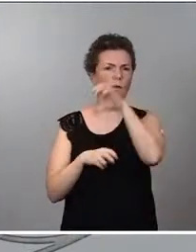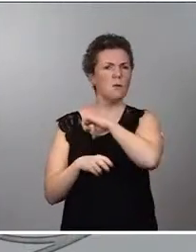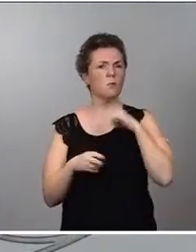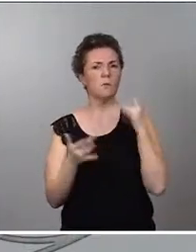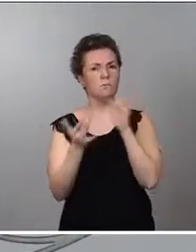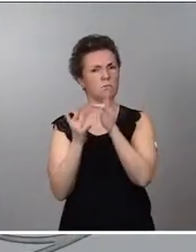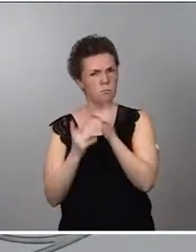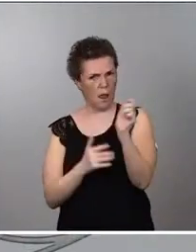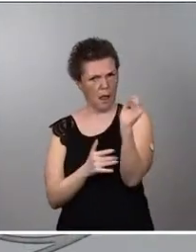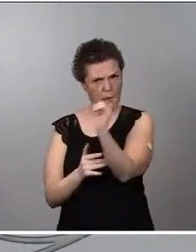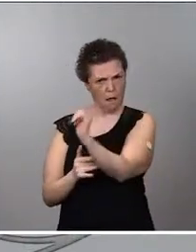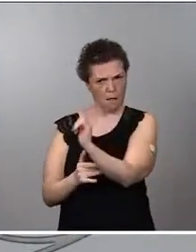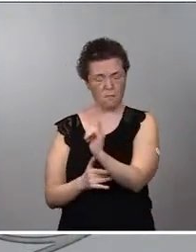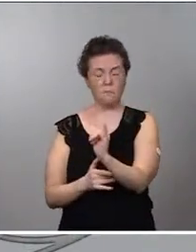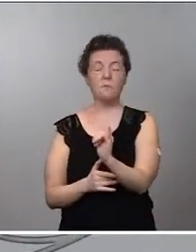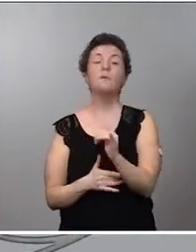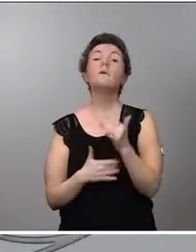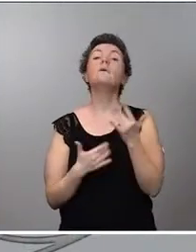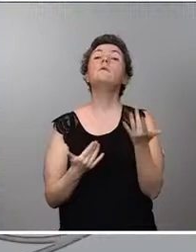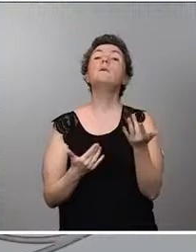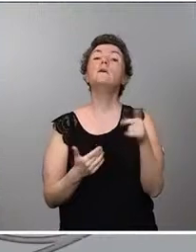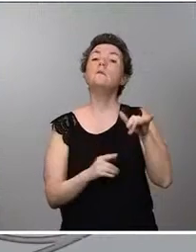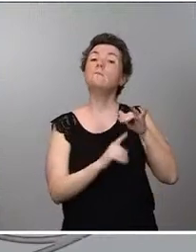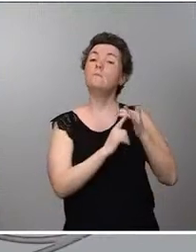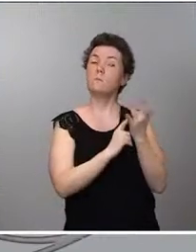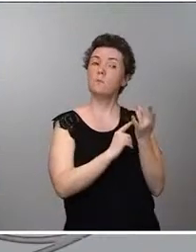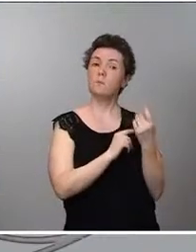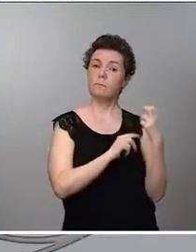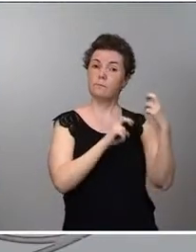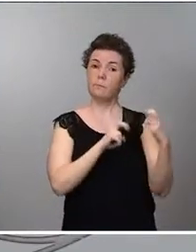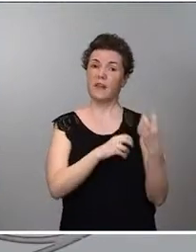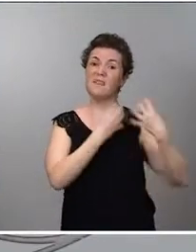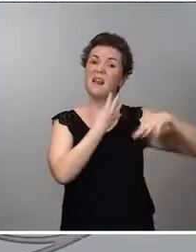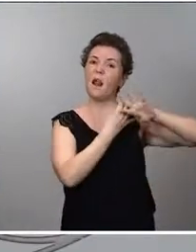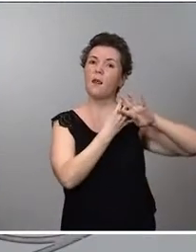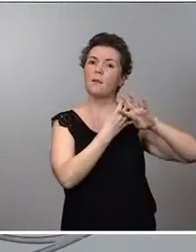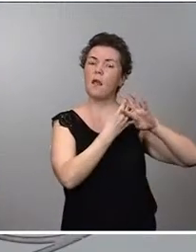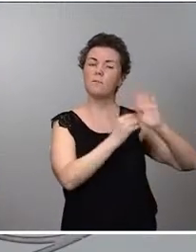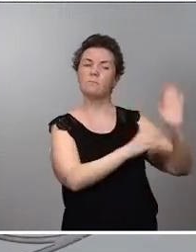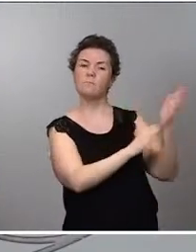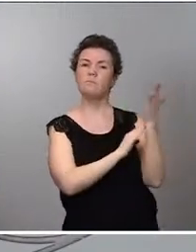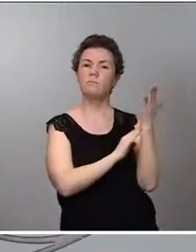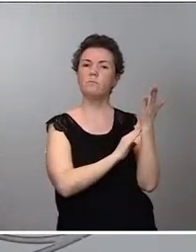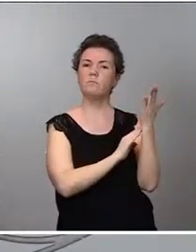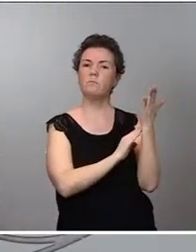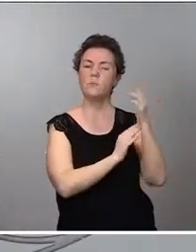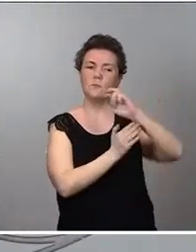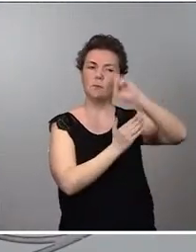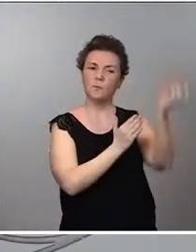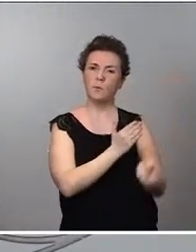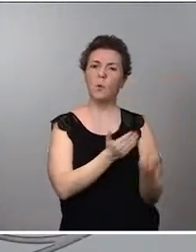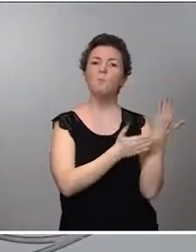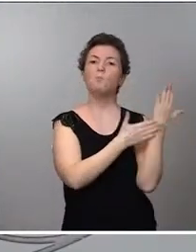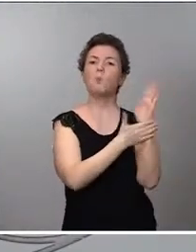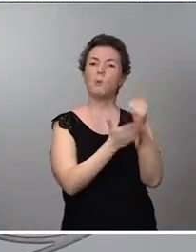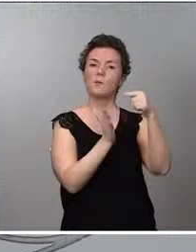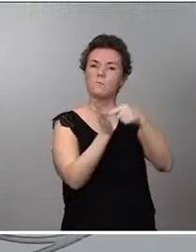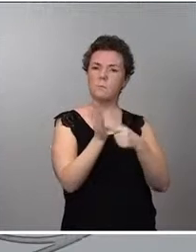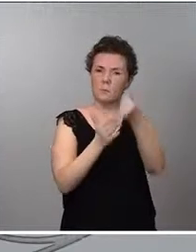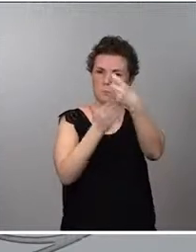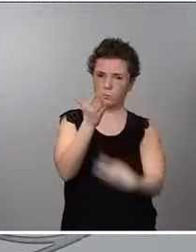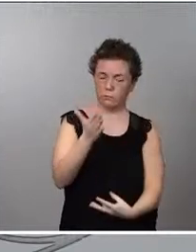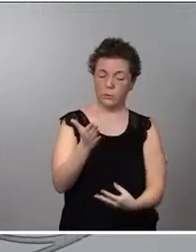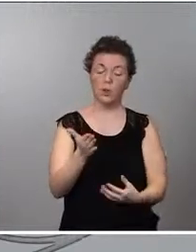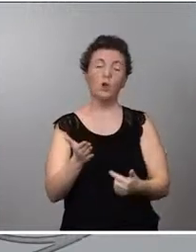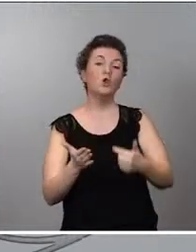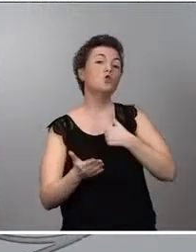luego, en este caso, una de las partes, la Generalitat ha puesto sobre la mesa un elenco de propuestas y reivindicaciones. Yo lo que le he transmitido es la